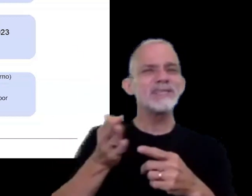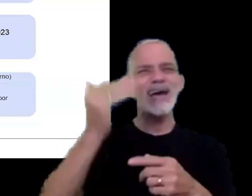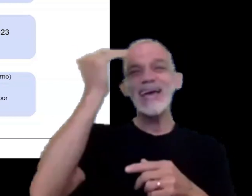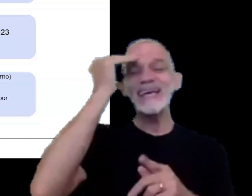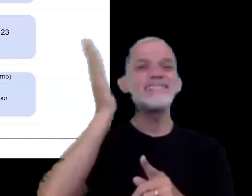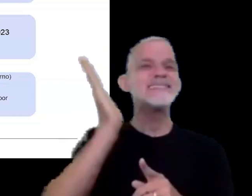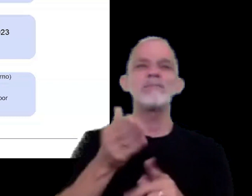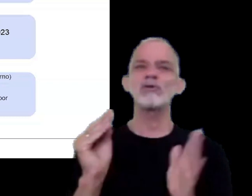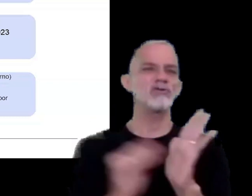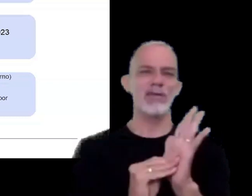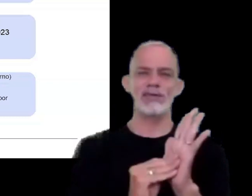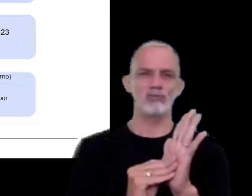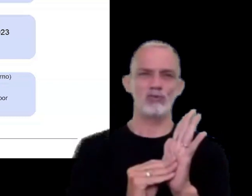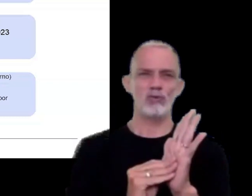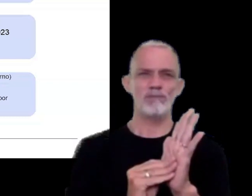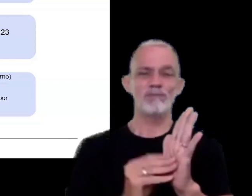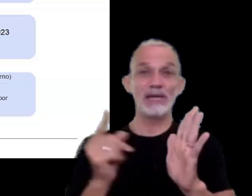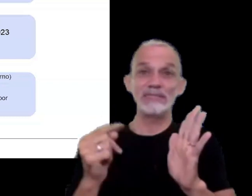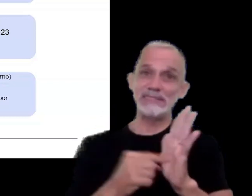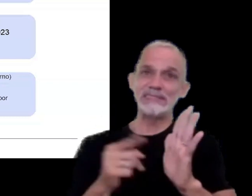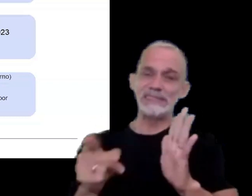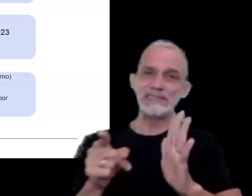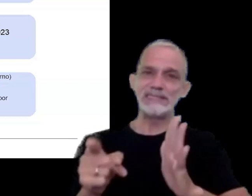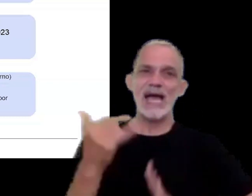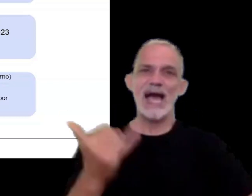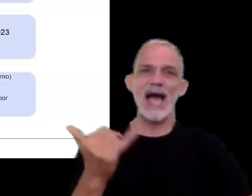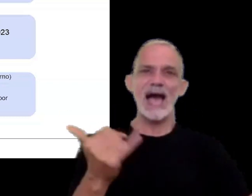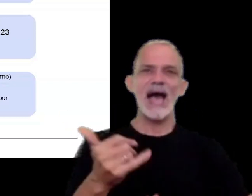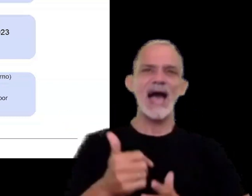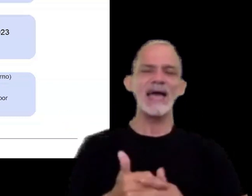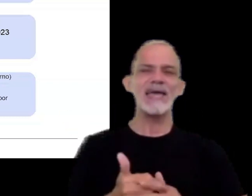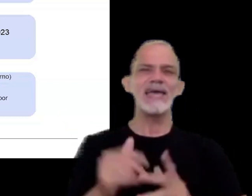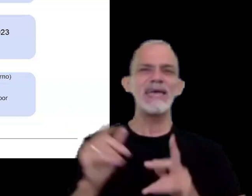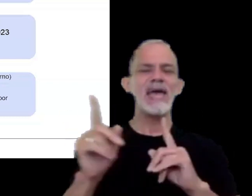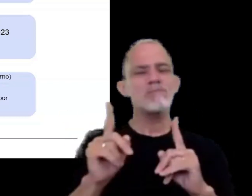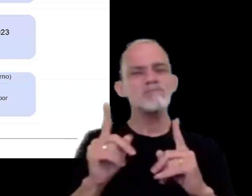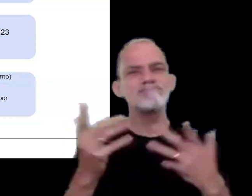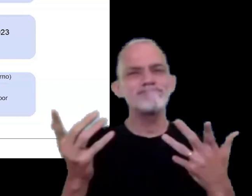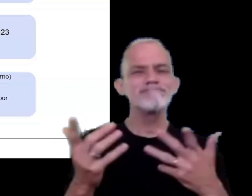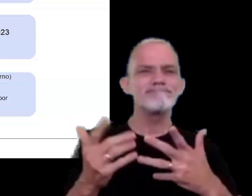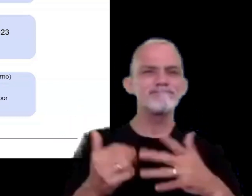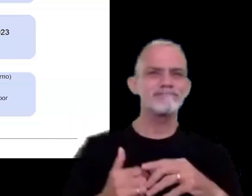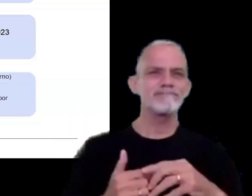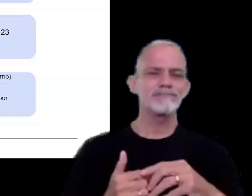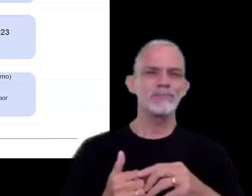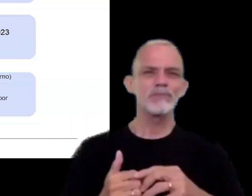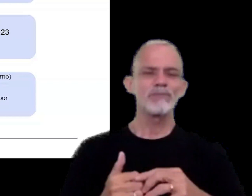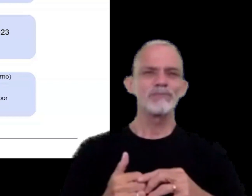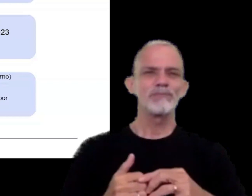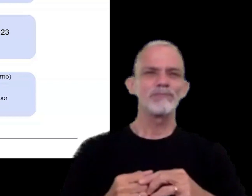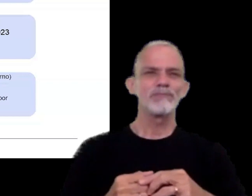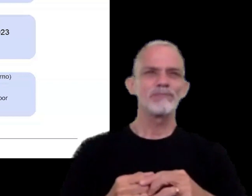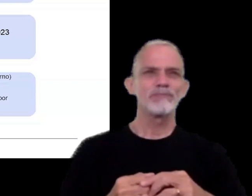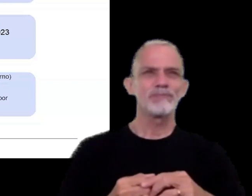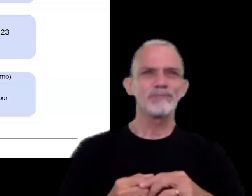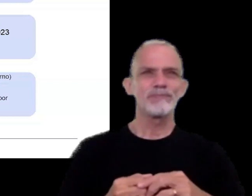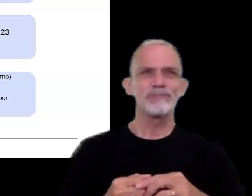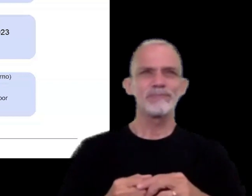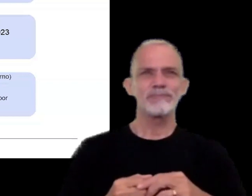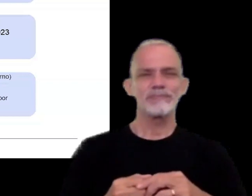% en este punto es donde hay algún tipo de de